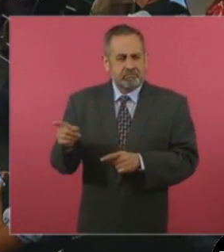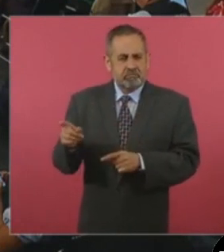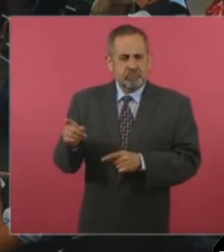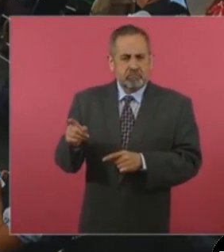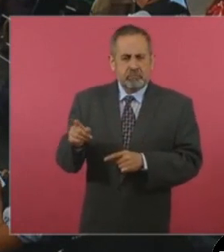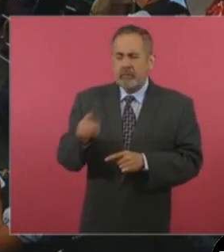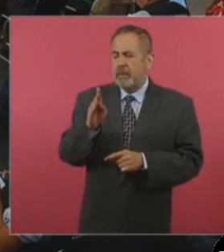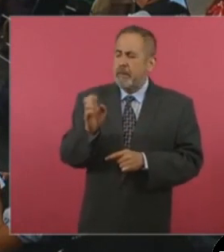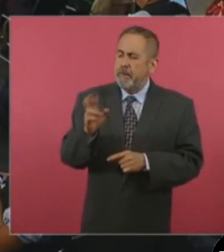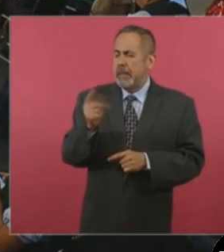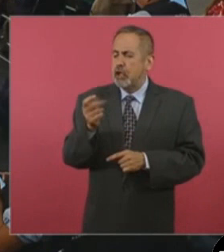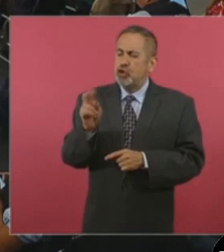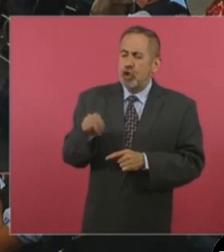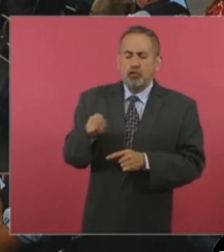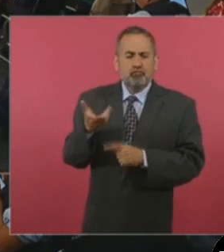Bertrand Bretz,